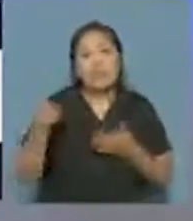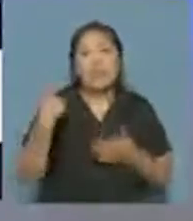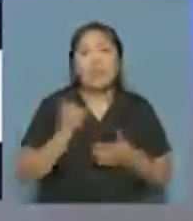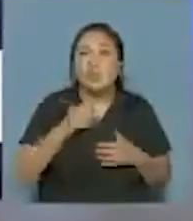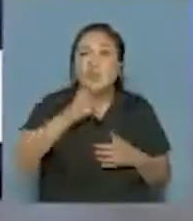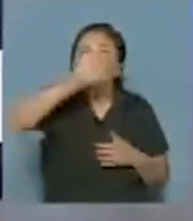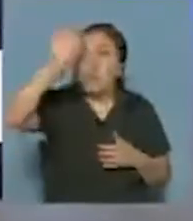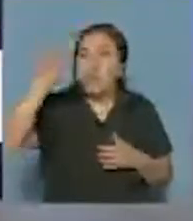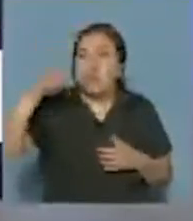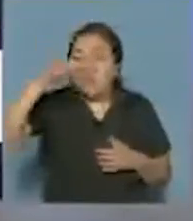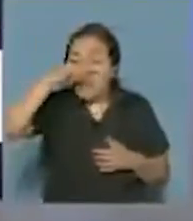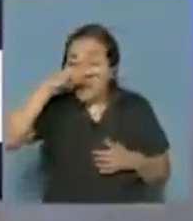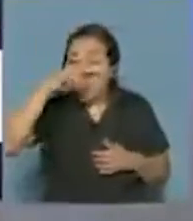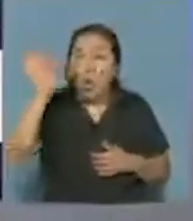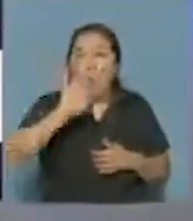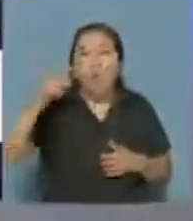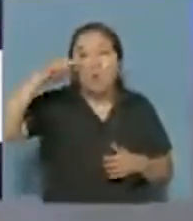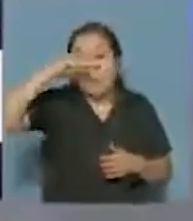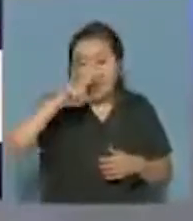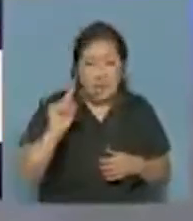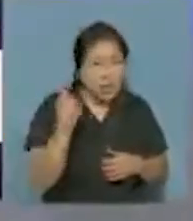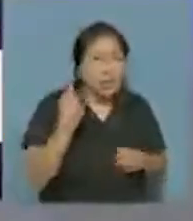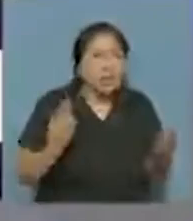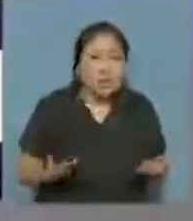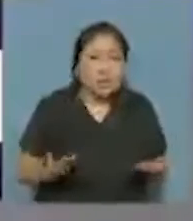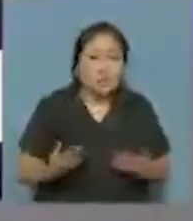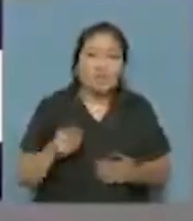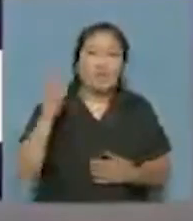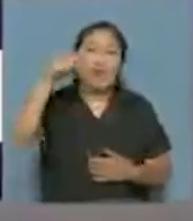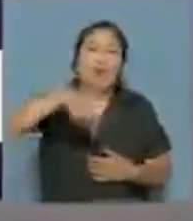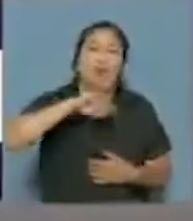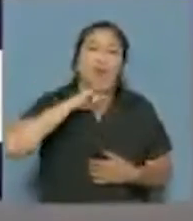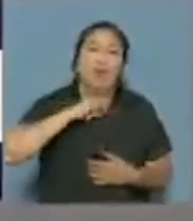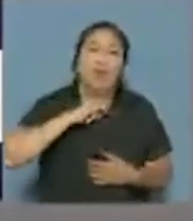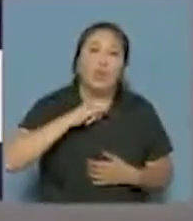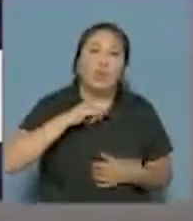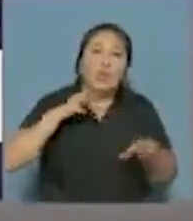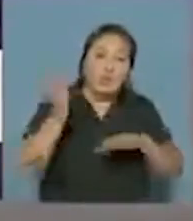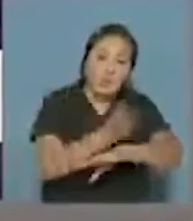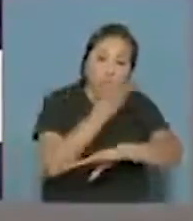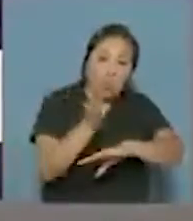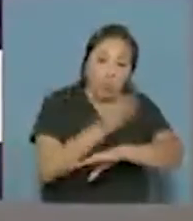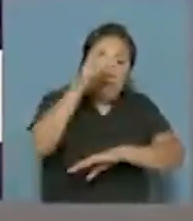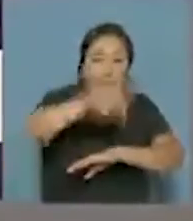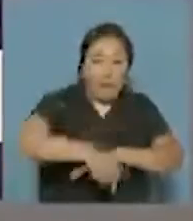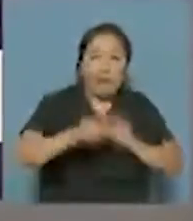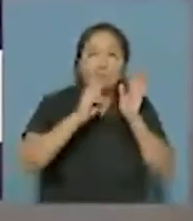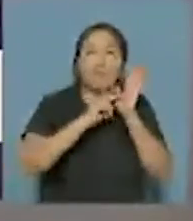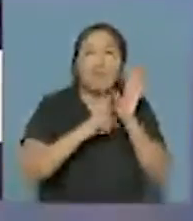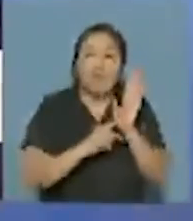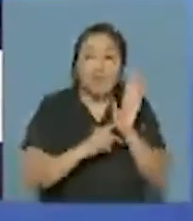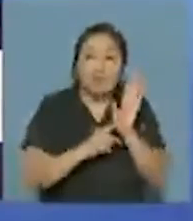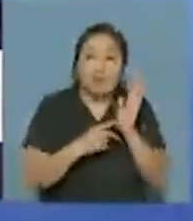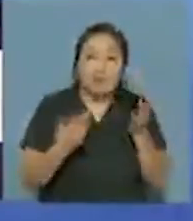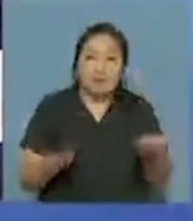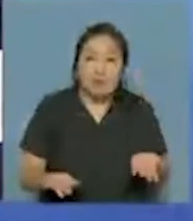en las siete provincias o Jujuy está más afectada? No, Jujuy es la más afectada porque tiene el sistema de producción donde es esto,